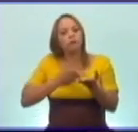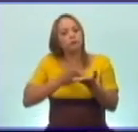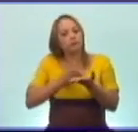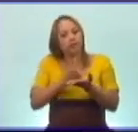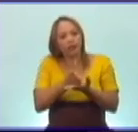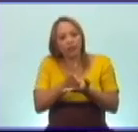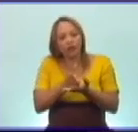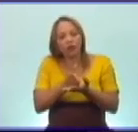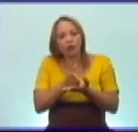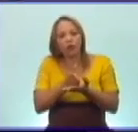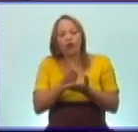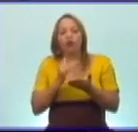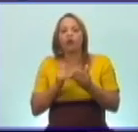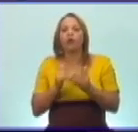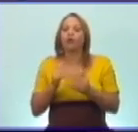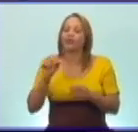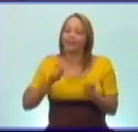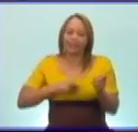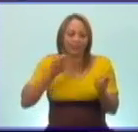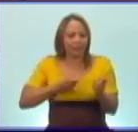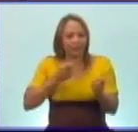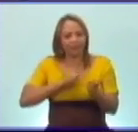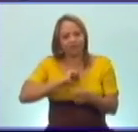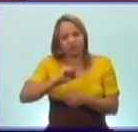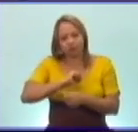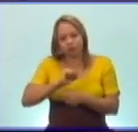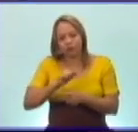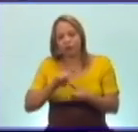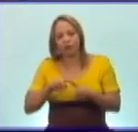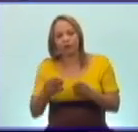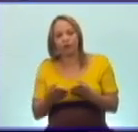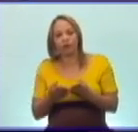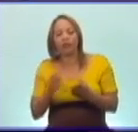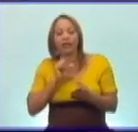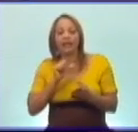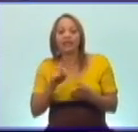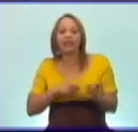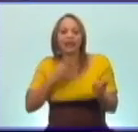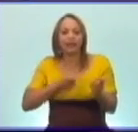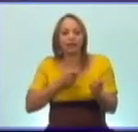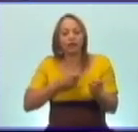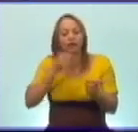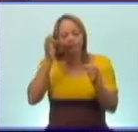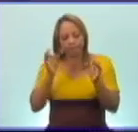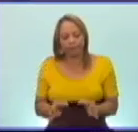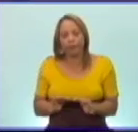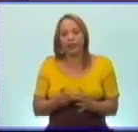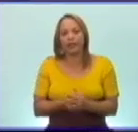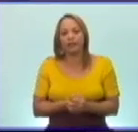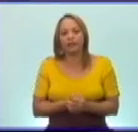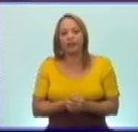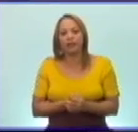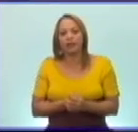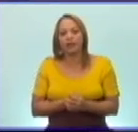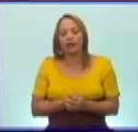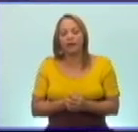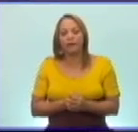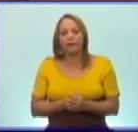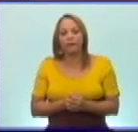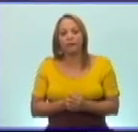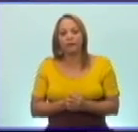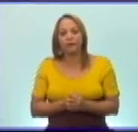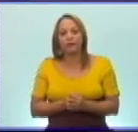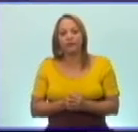con esta escala de agresiones y su agresión es permanente. No abandona los